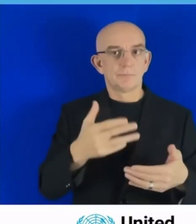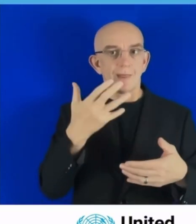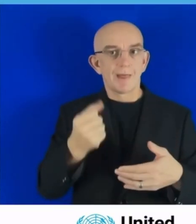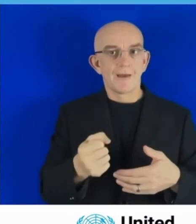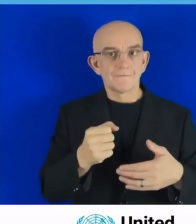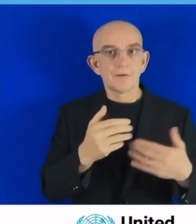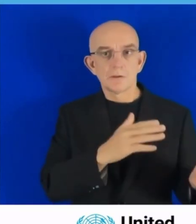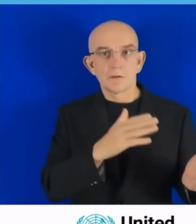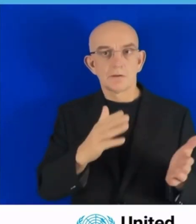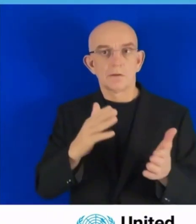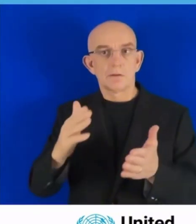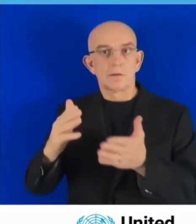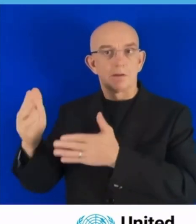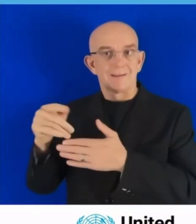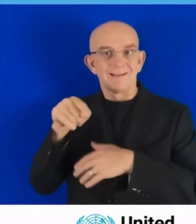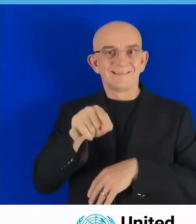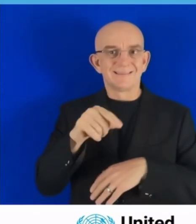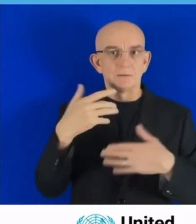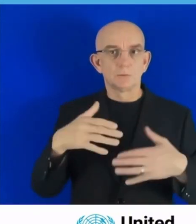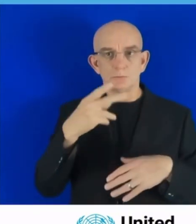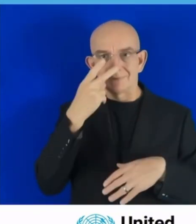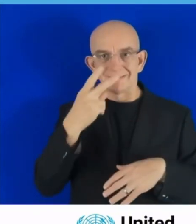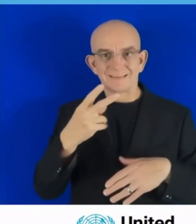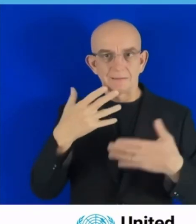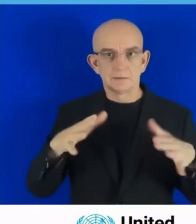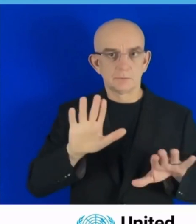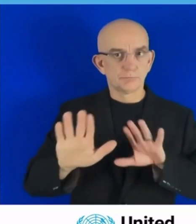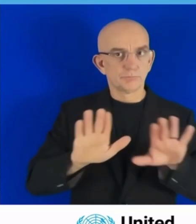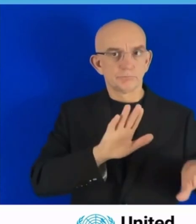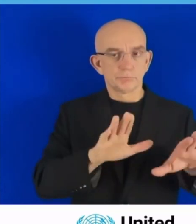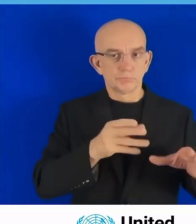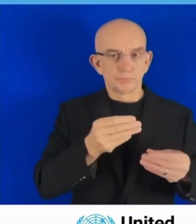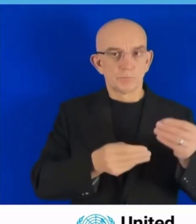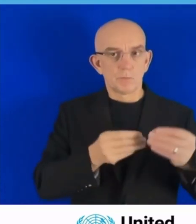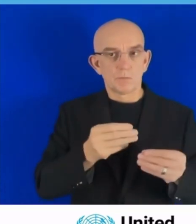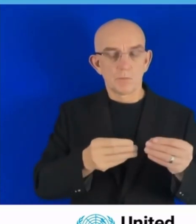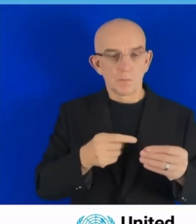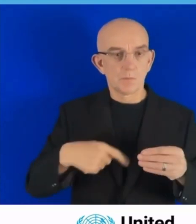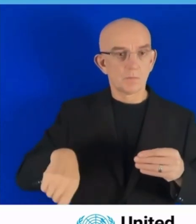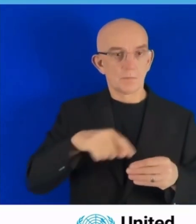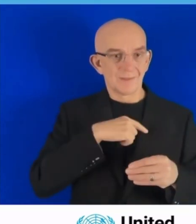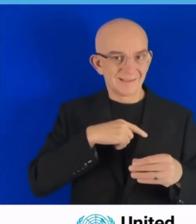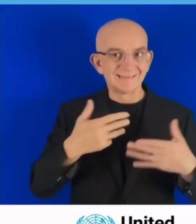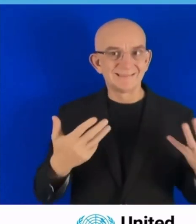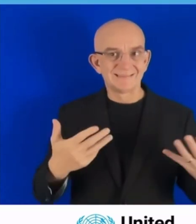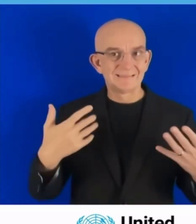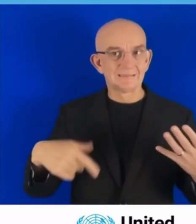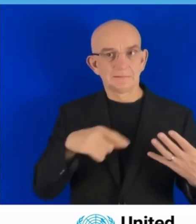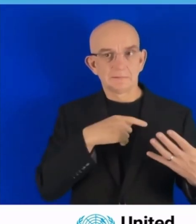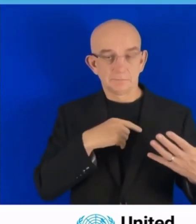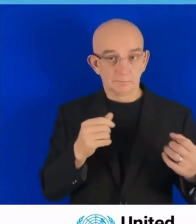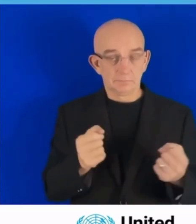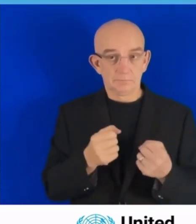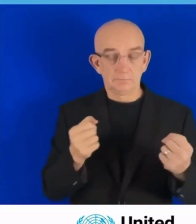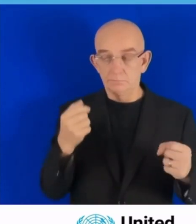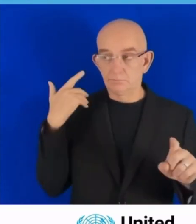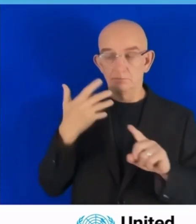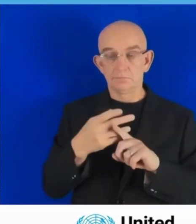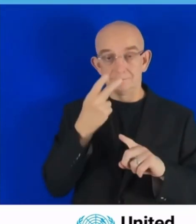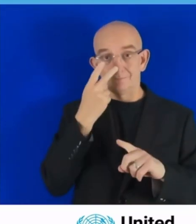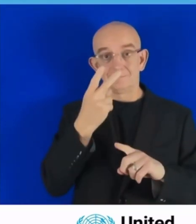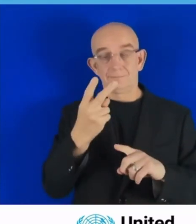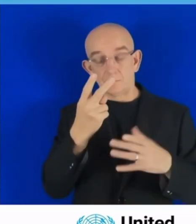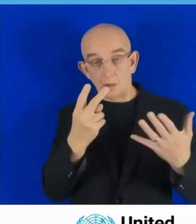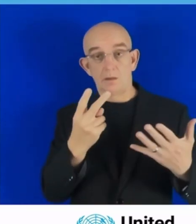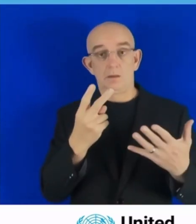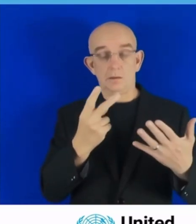cerca de 10 años, estableció los objetivos de desarrollo sostenible. Me refiero a los altos niveles de endeudamiento, entre otros, por el